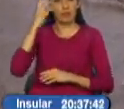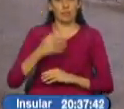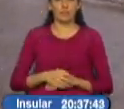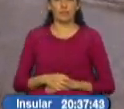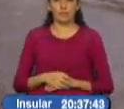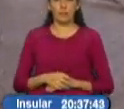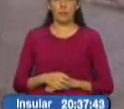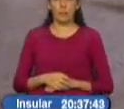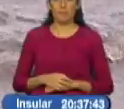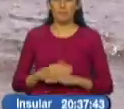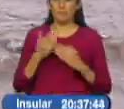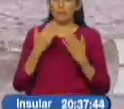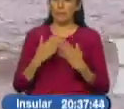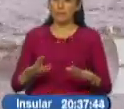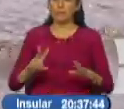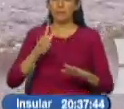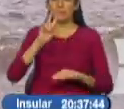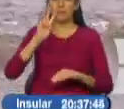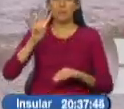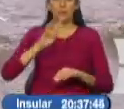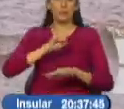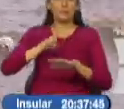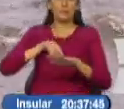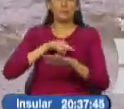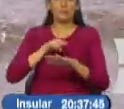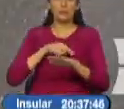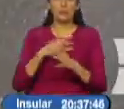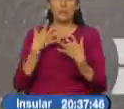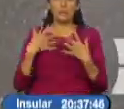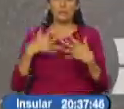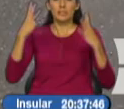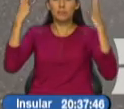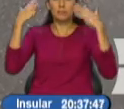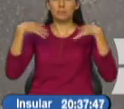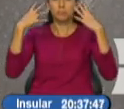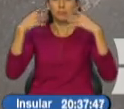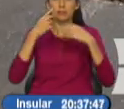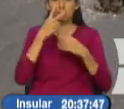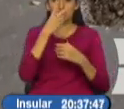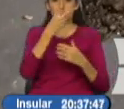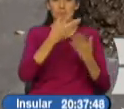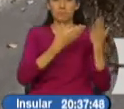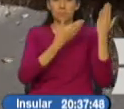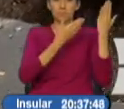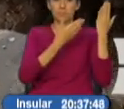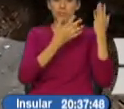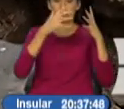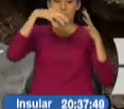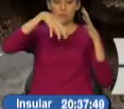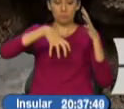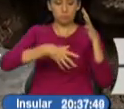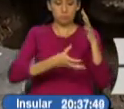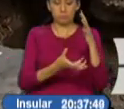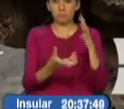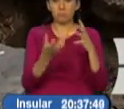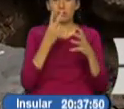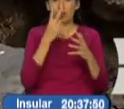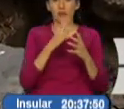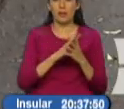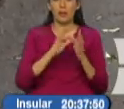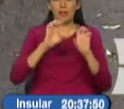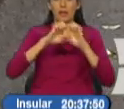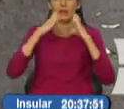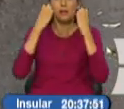En las últimas 24 horas las fuertes precipitaciones en la capital han provocado incidentes como este. Un gran oramen en el sector del Estadio Olímpico